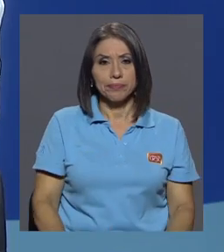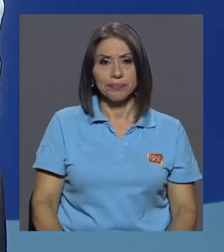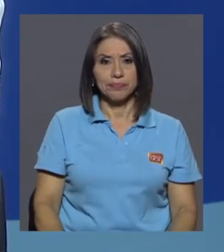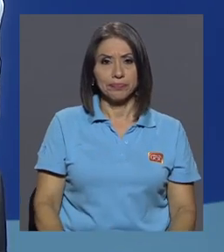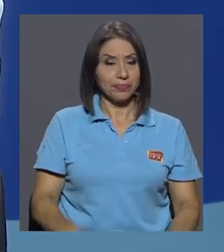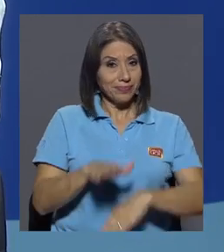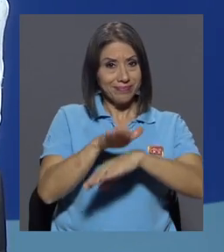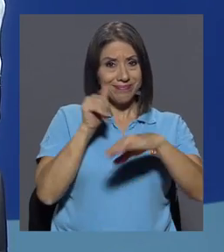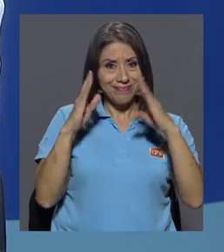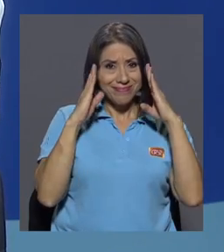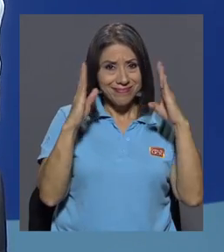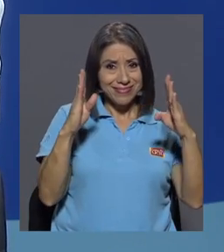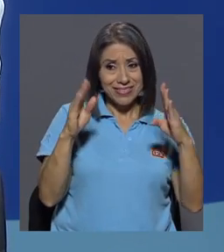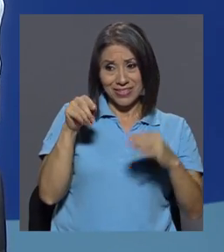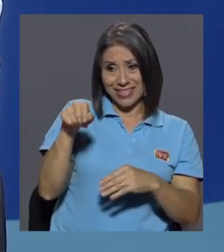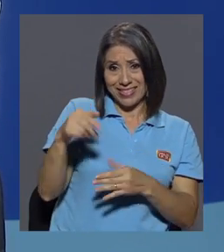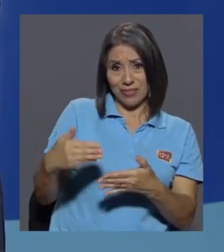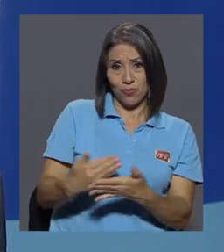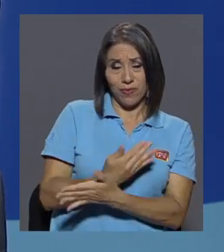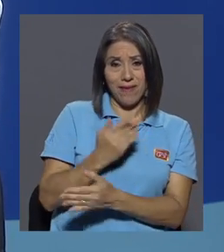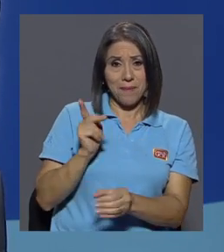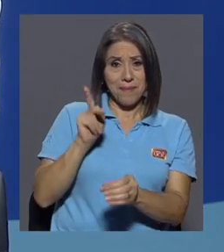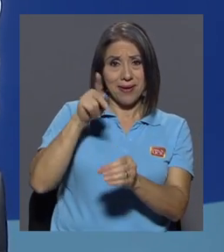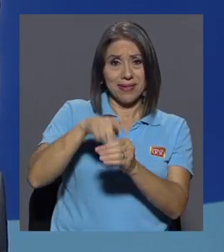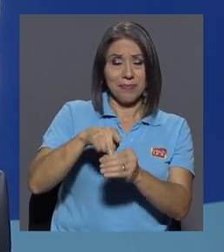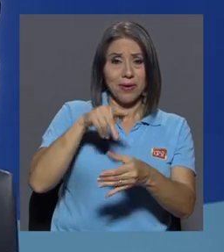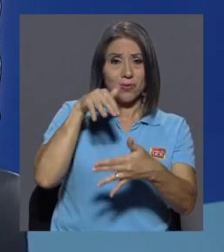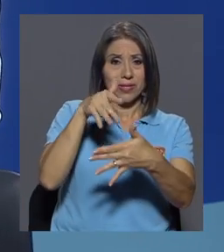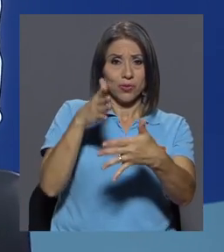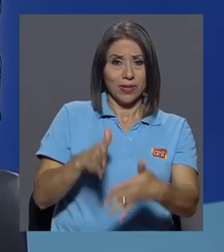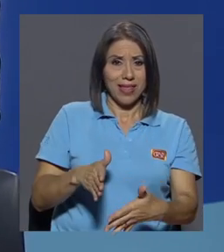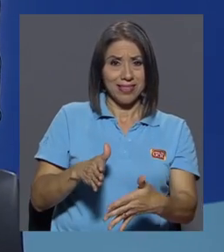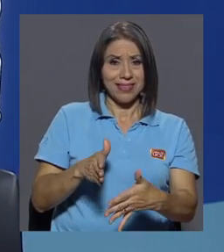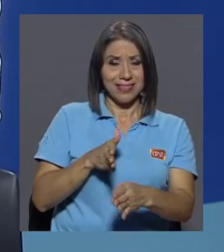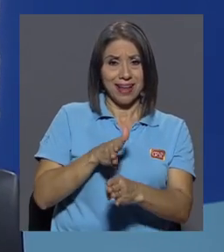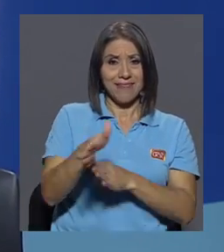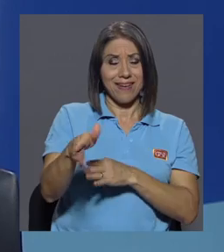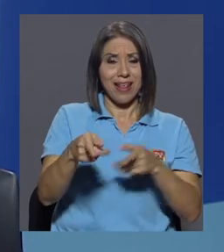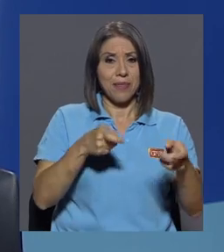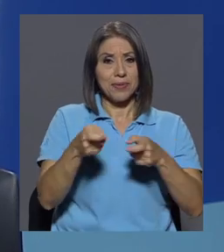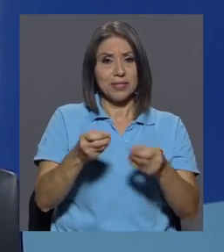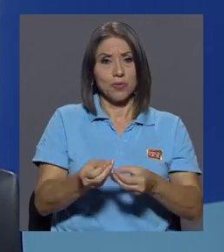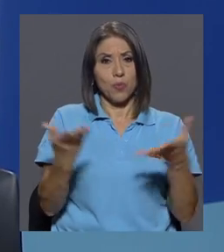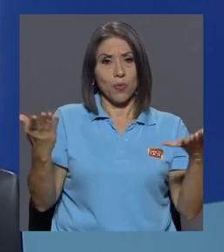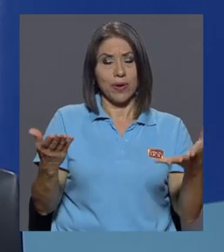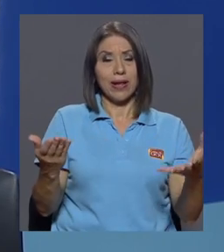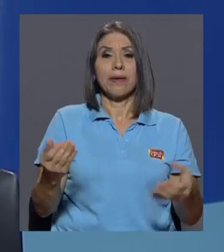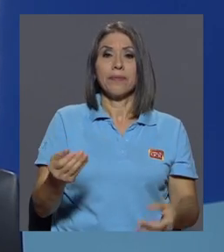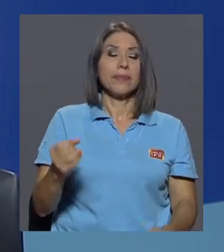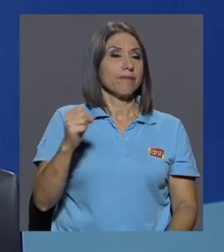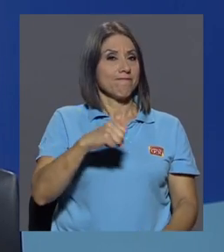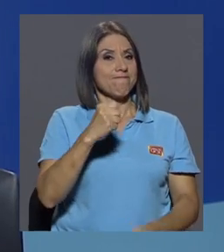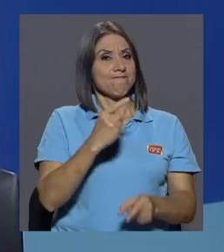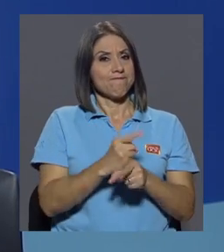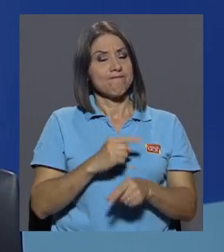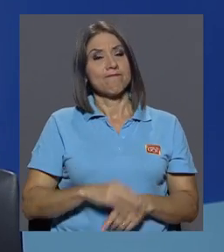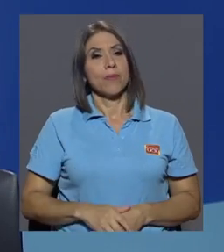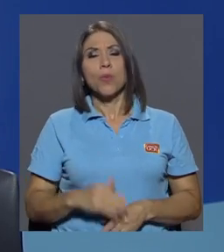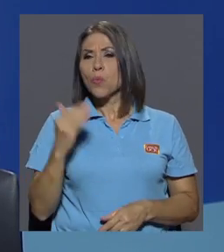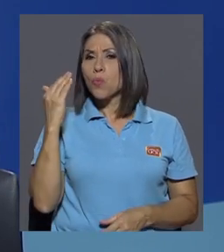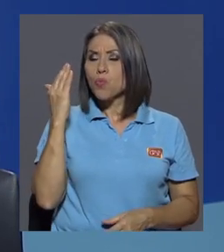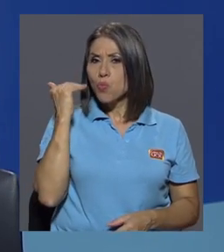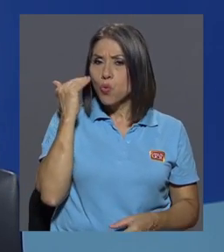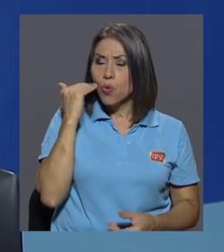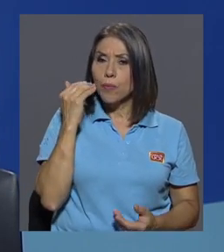la atención de que en esta nueva versión hayan participado estudiantes de la carrera de Administración Pública, dijiste. Es correcto, sí. ¿Por qué la